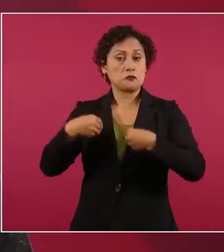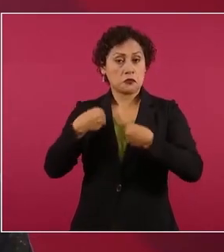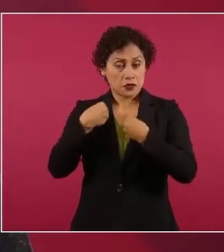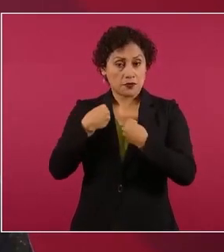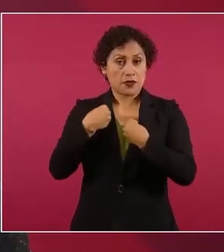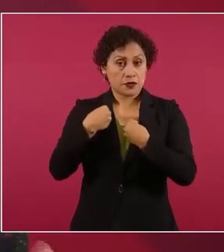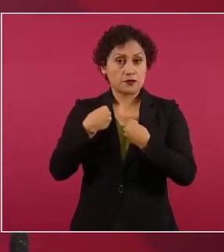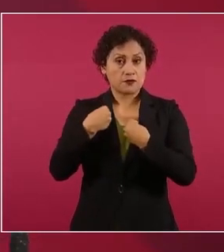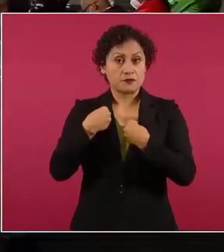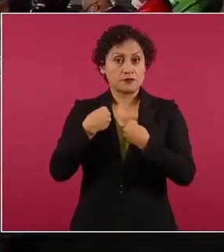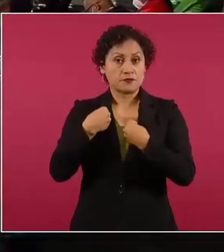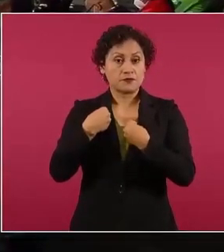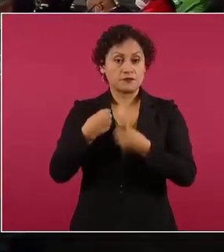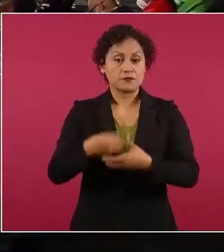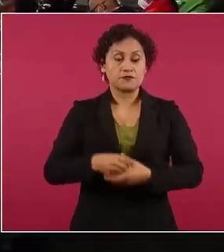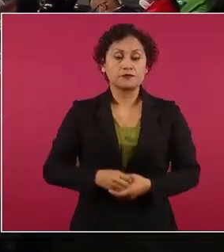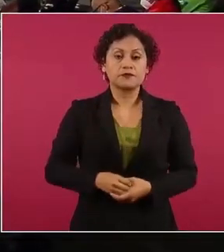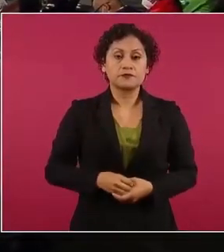gana Fox